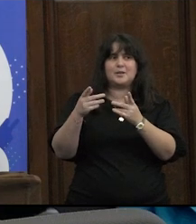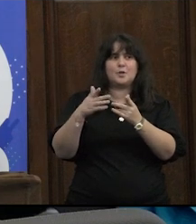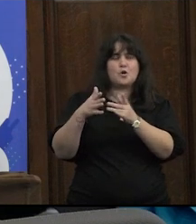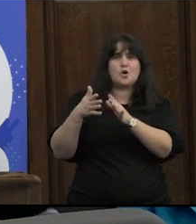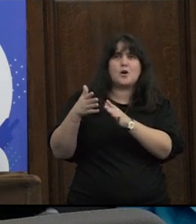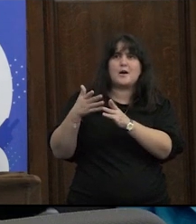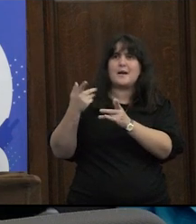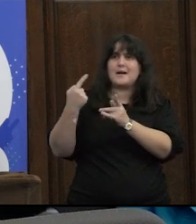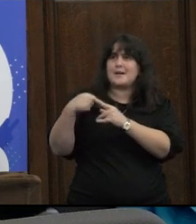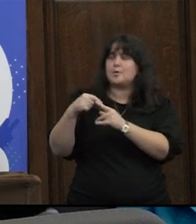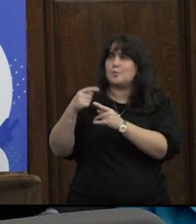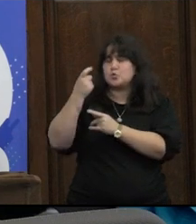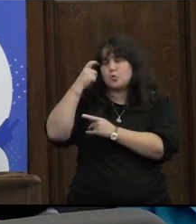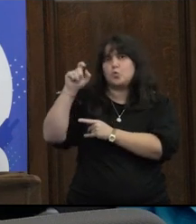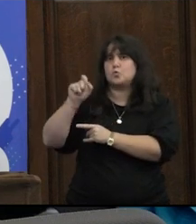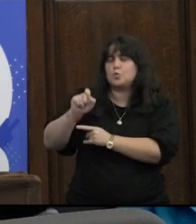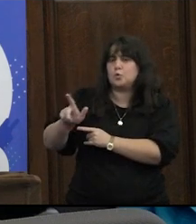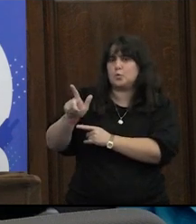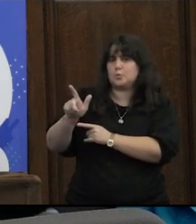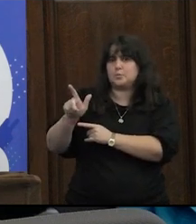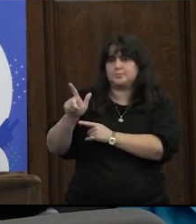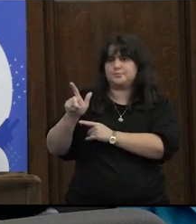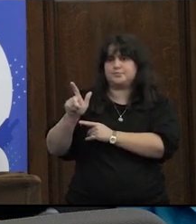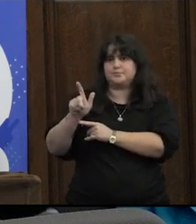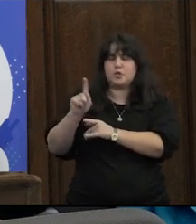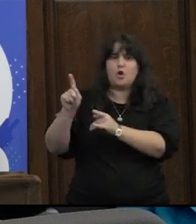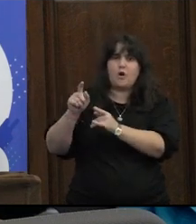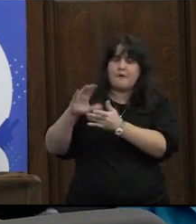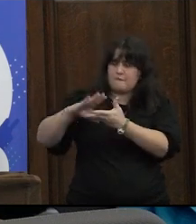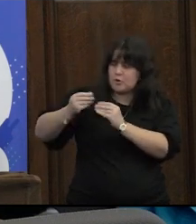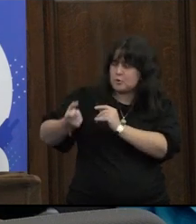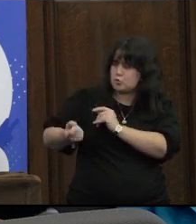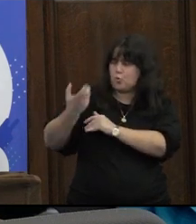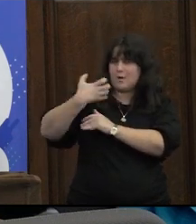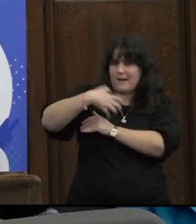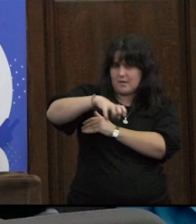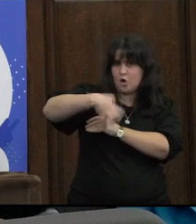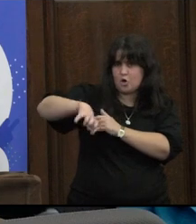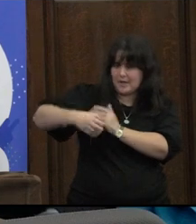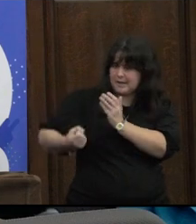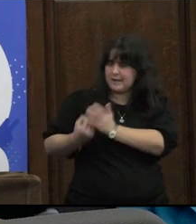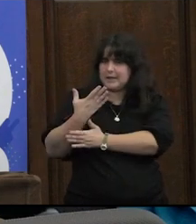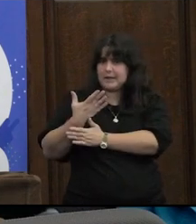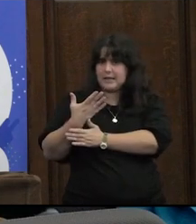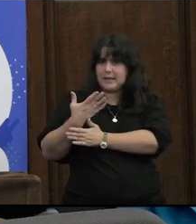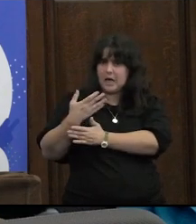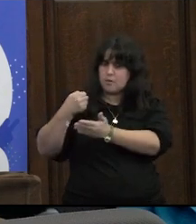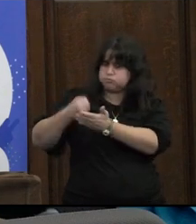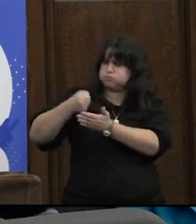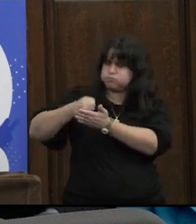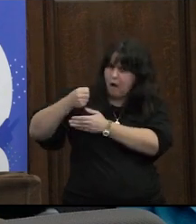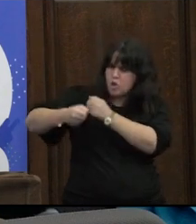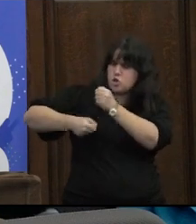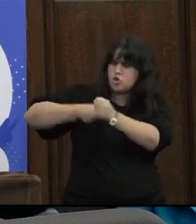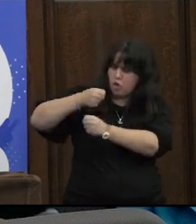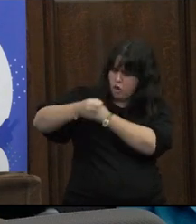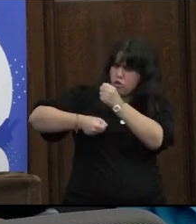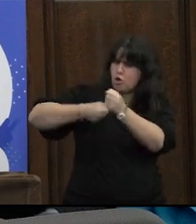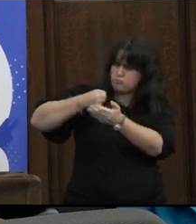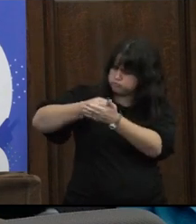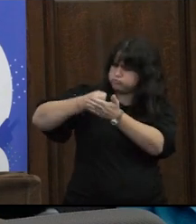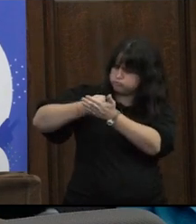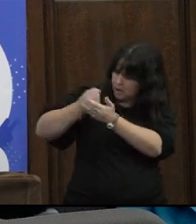cómo ciertos ideales o ciertas construcciones categóricas que se hacen y se militan a lo largo de años